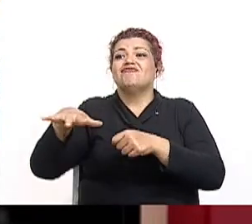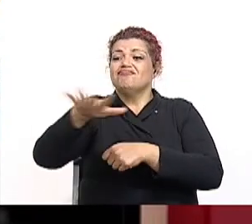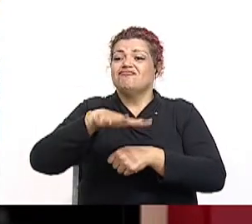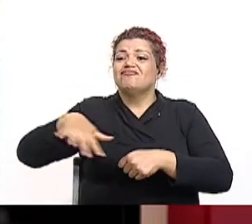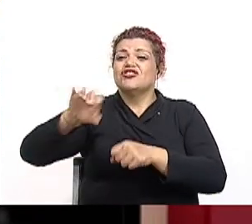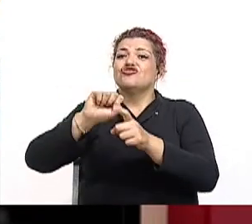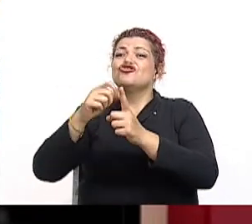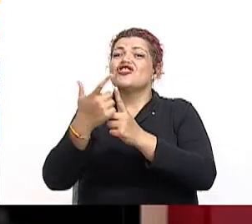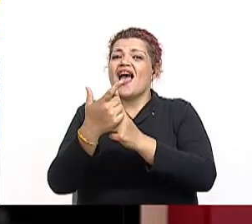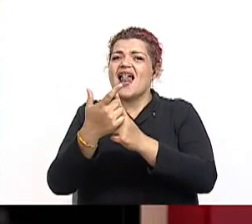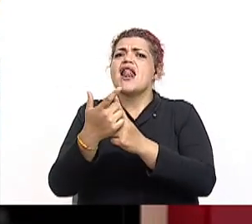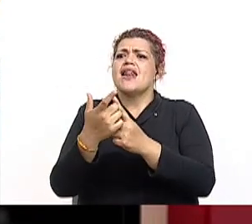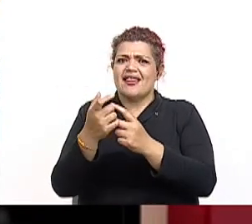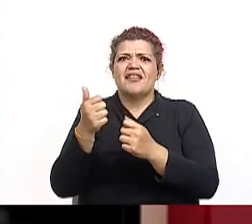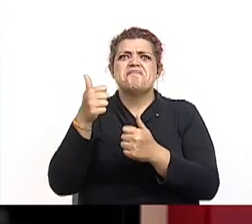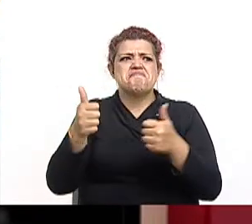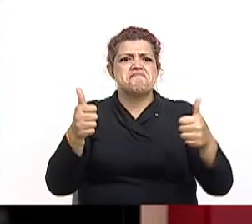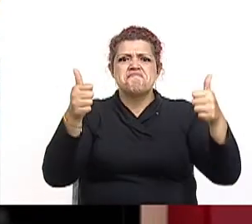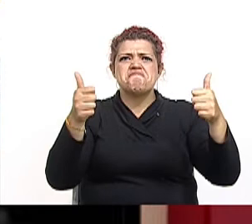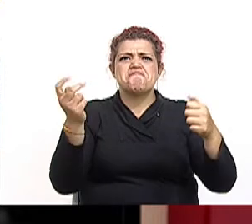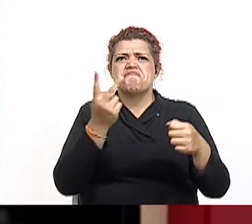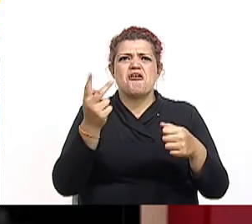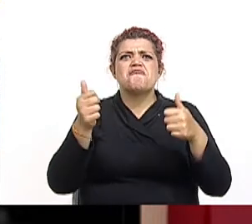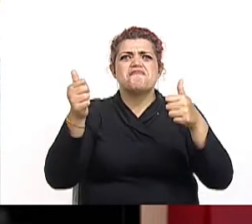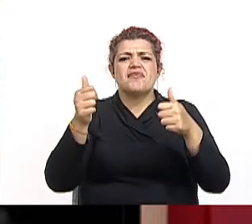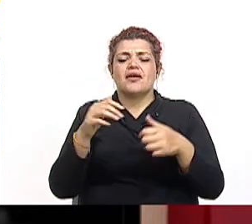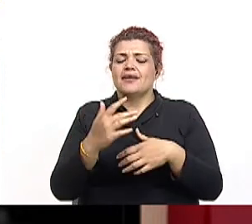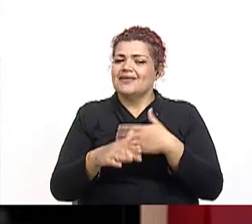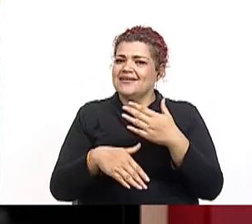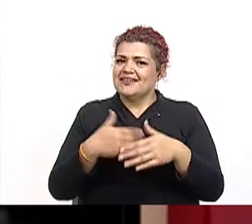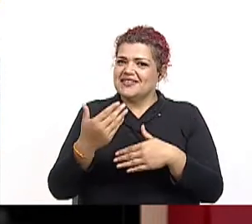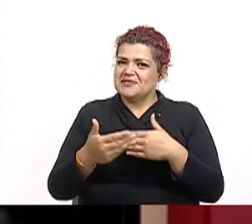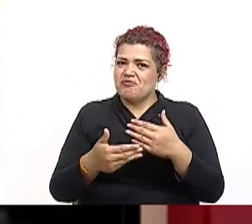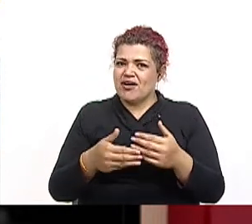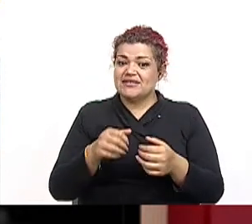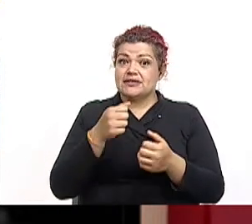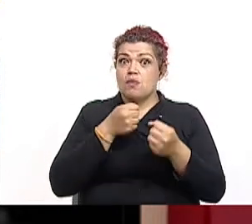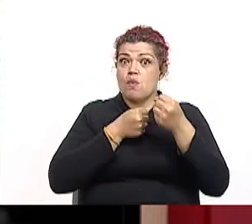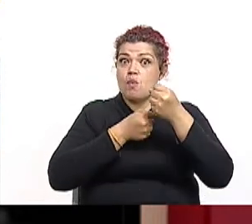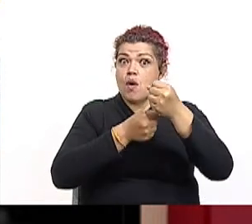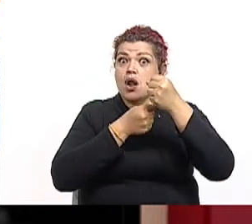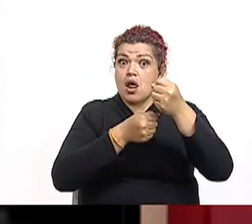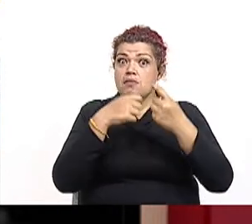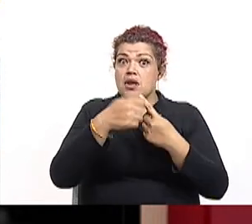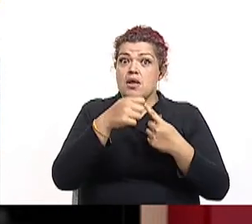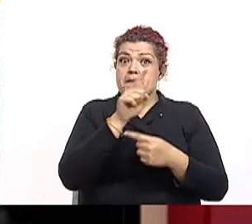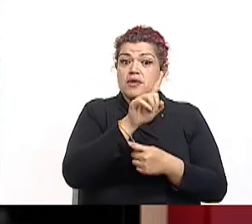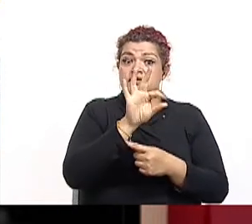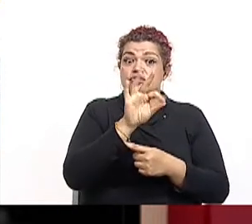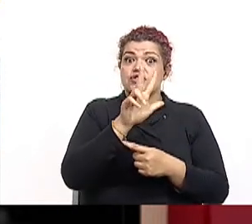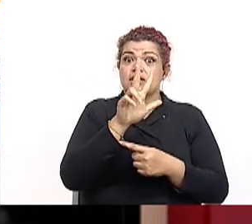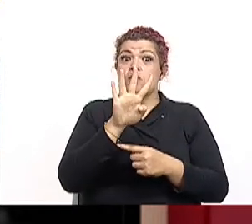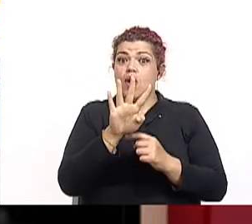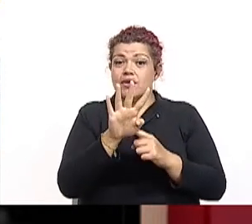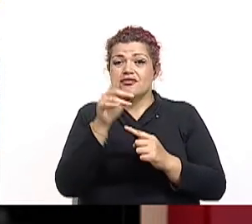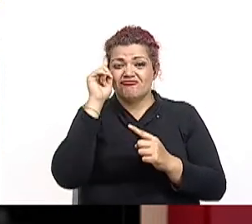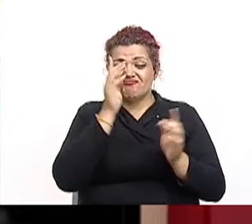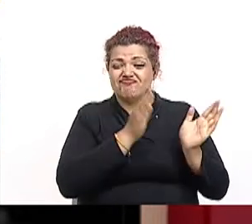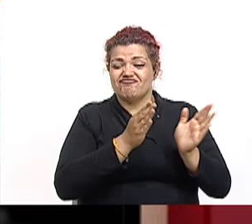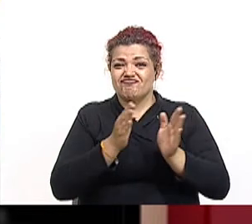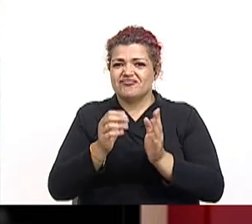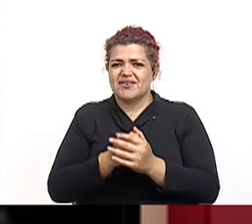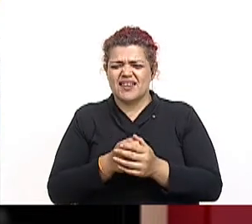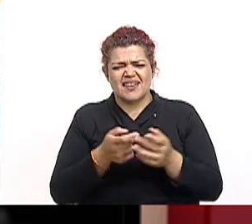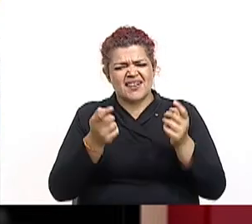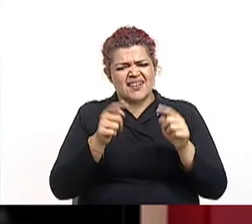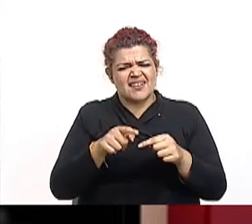fundación del Partido Comunista. Y después la huelga bananera de 1934. Al final de los 40 íbamos a tener aquel hecho